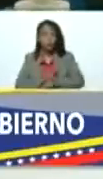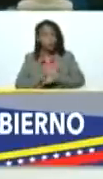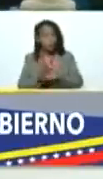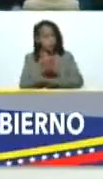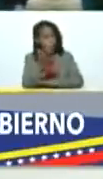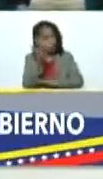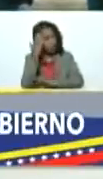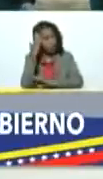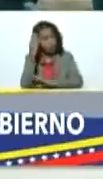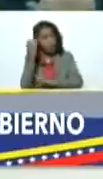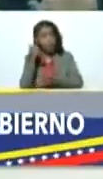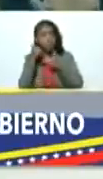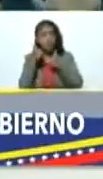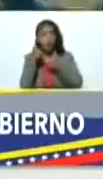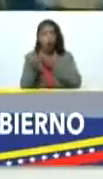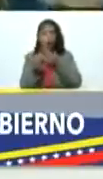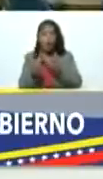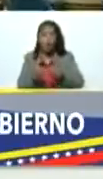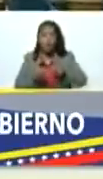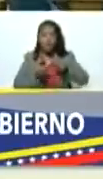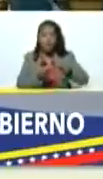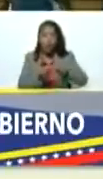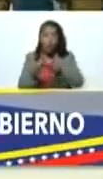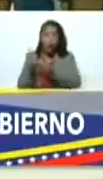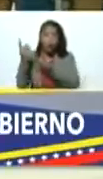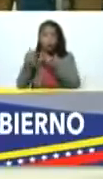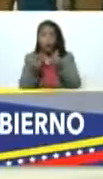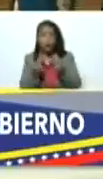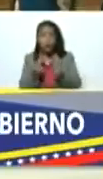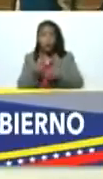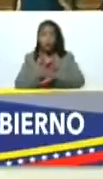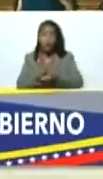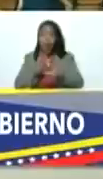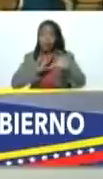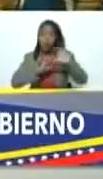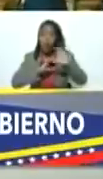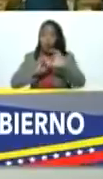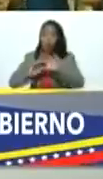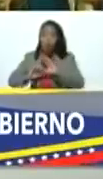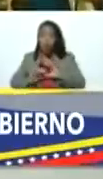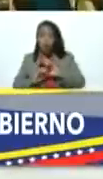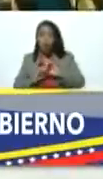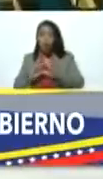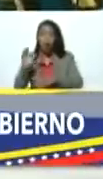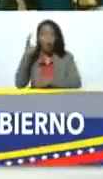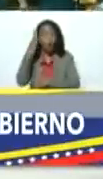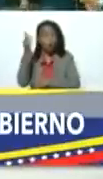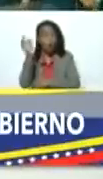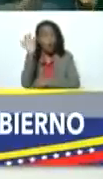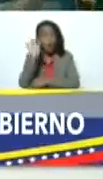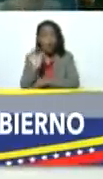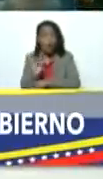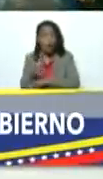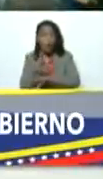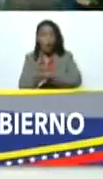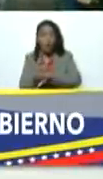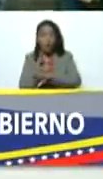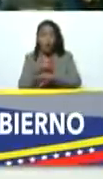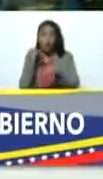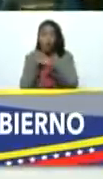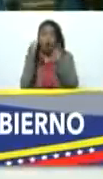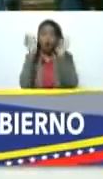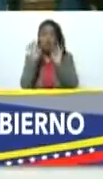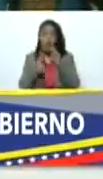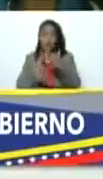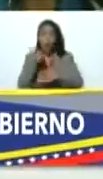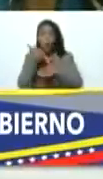bien cómo distribuiríamos esos recursos. Lo hemos conversado con el Consejo Federal de Gobierno. Igualmente, los